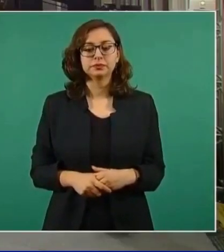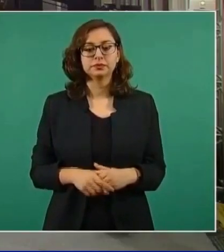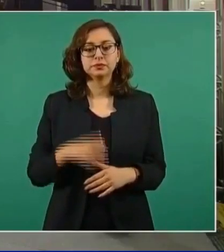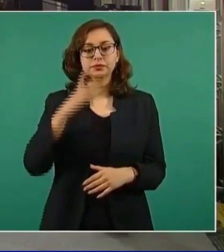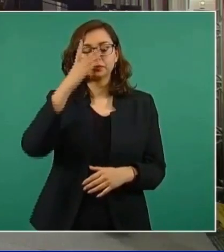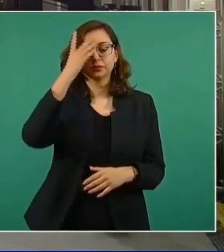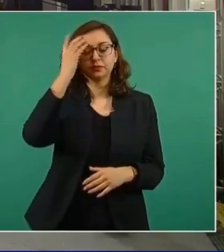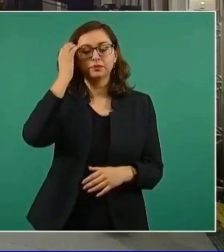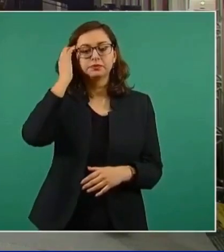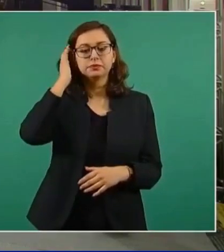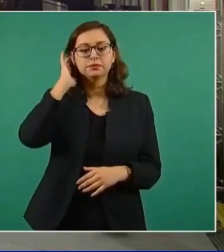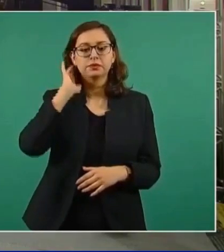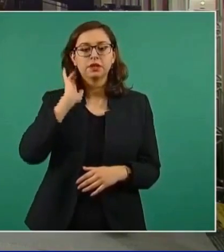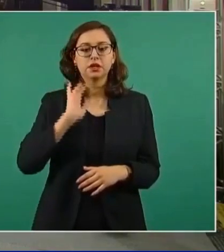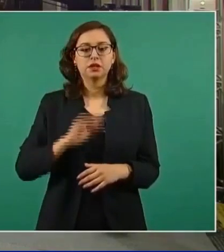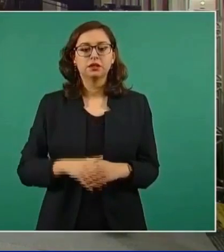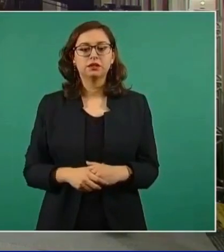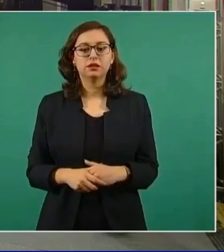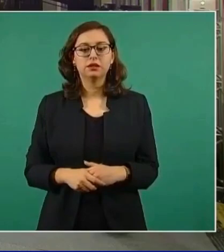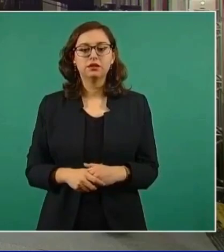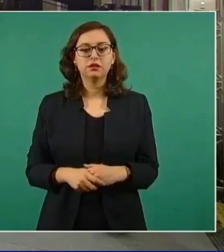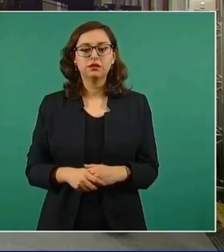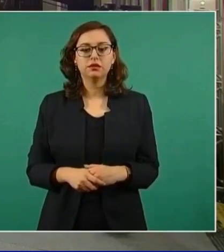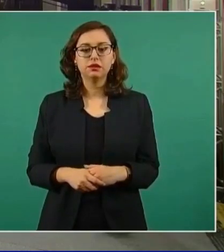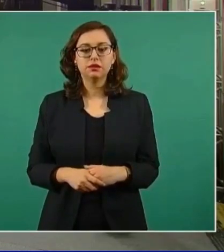El compañero y luego tú.